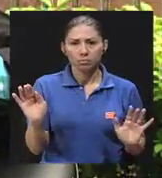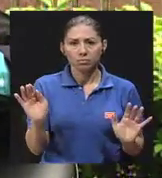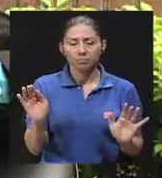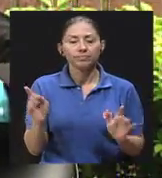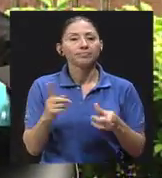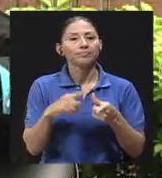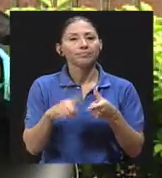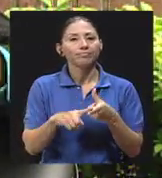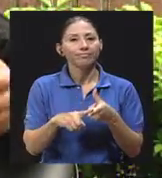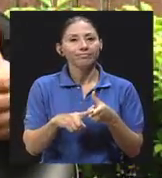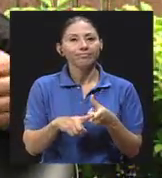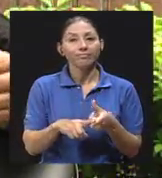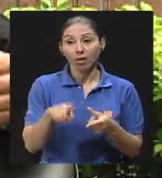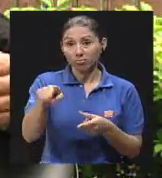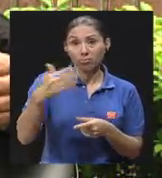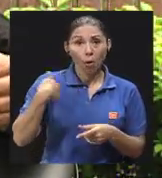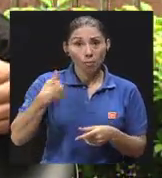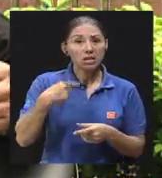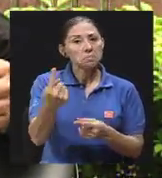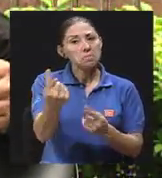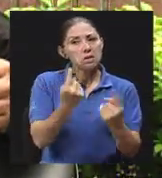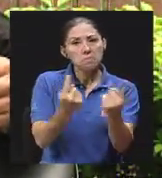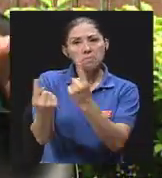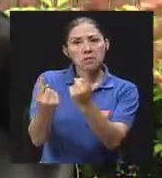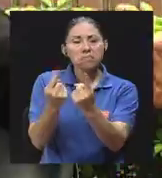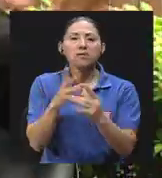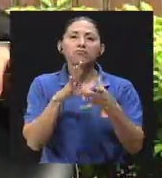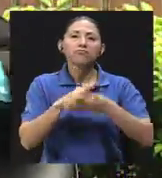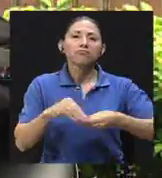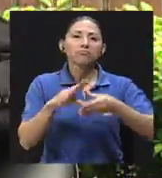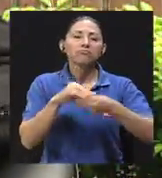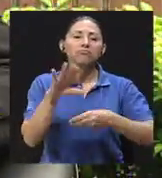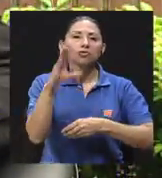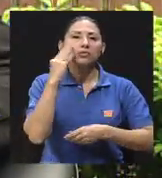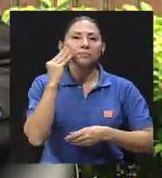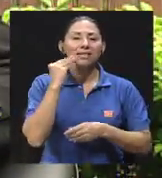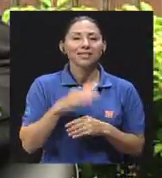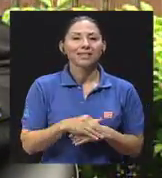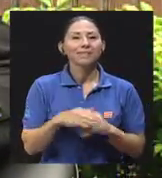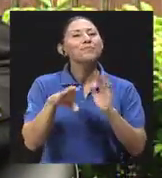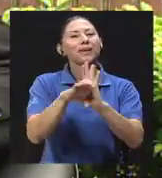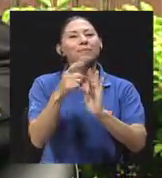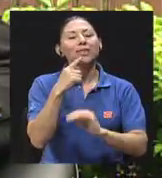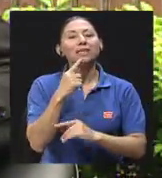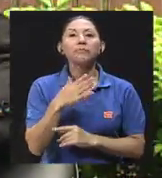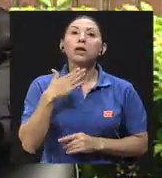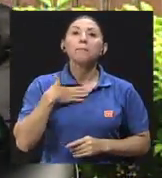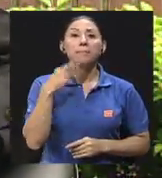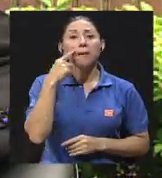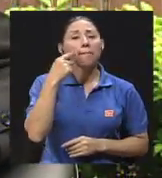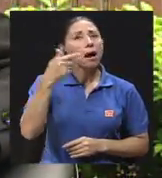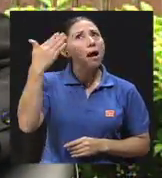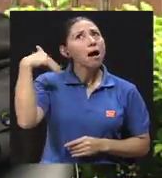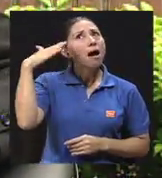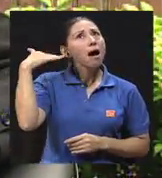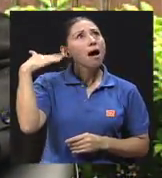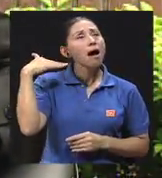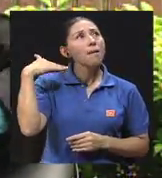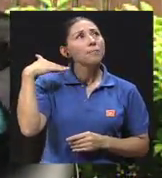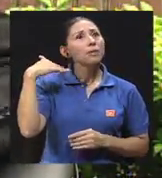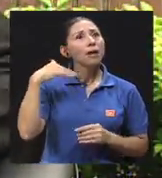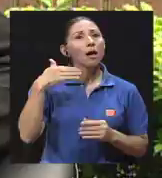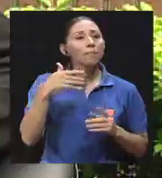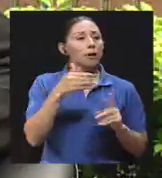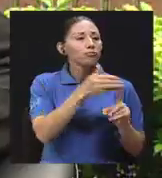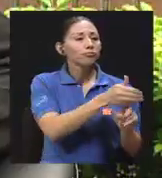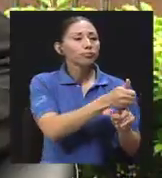estos hombres llegan y cuentan sus experiencias. Dice, mi papá me llevaba a ver a las amantes. Yo